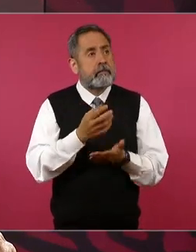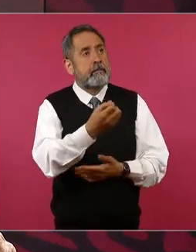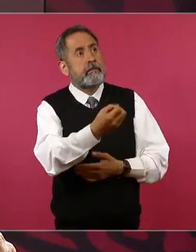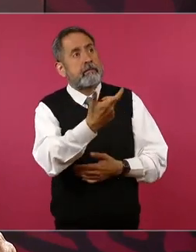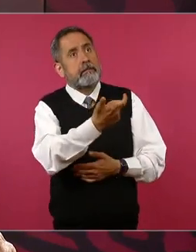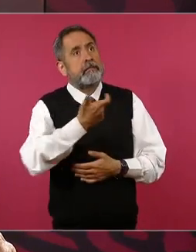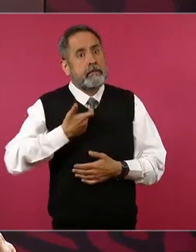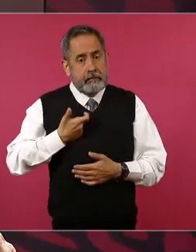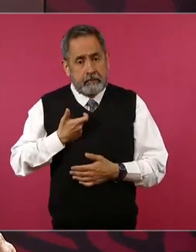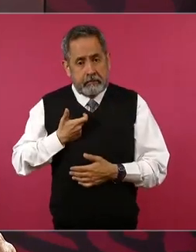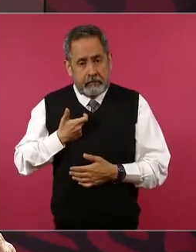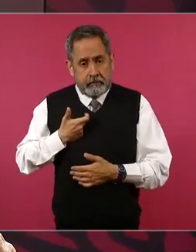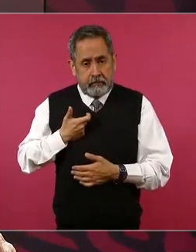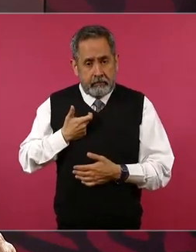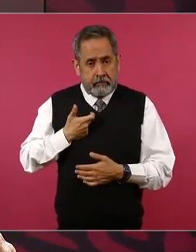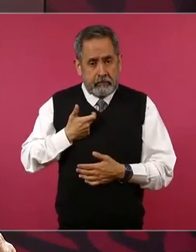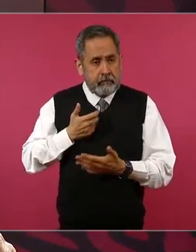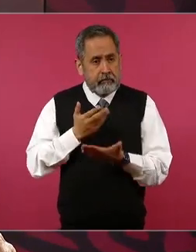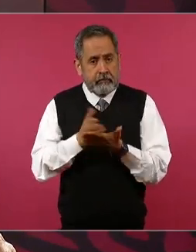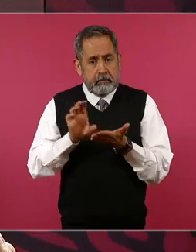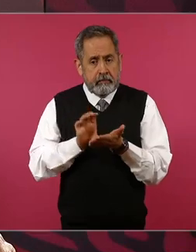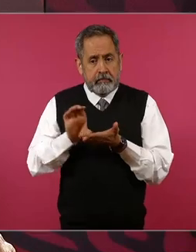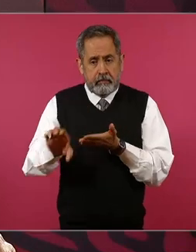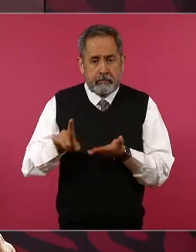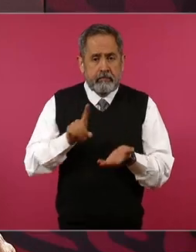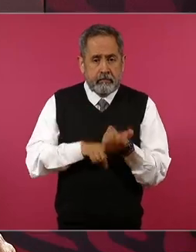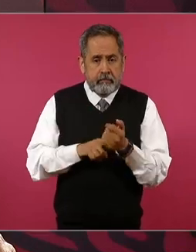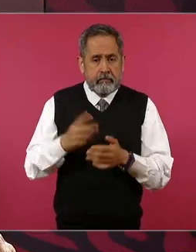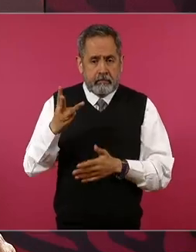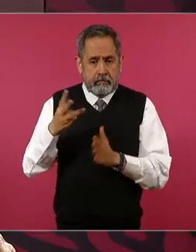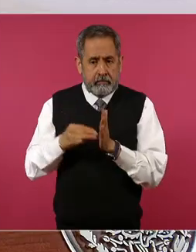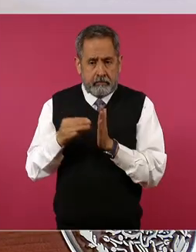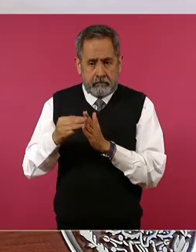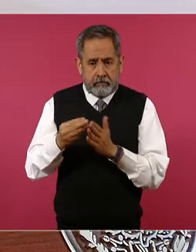de anticipo tres millones